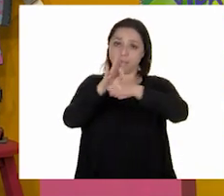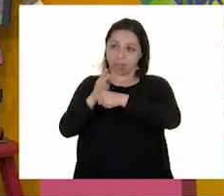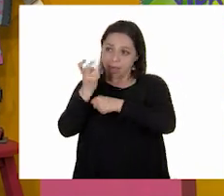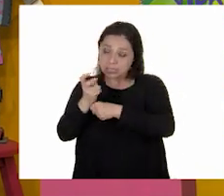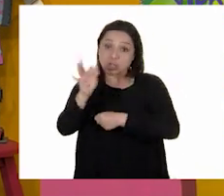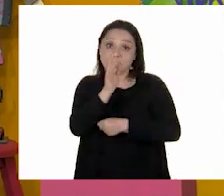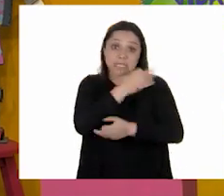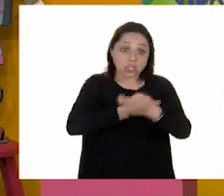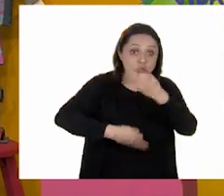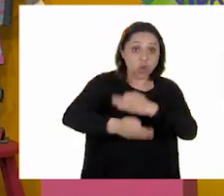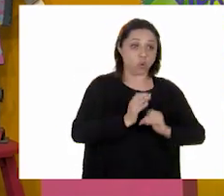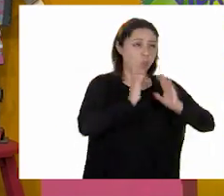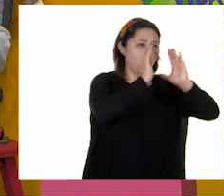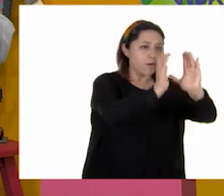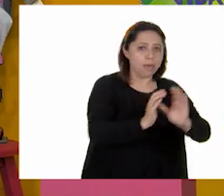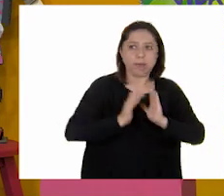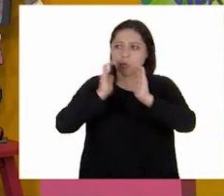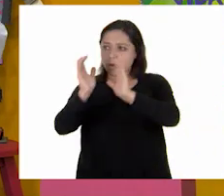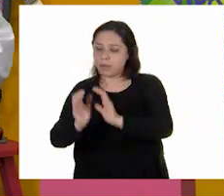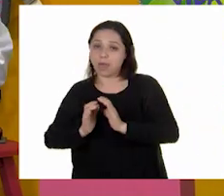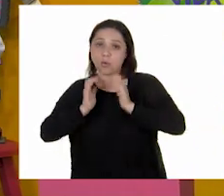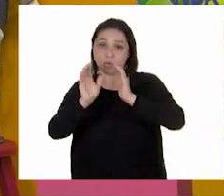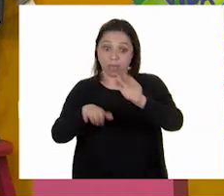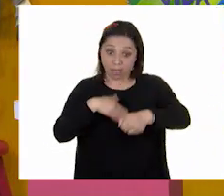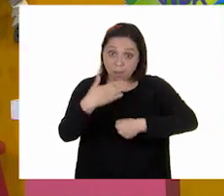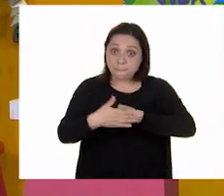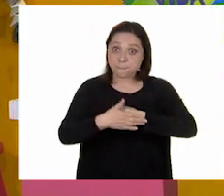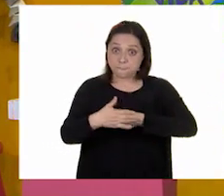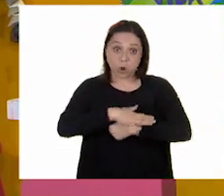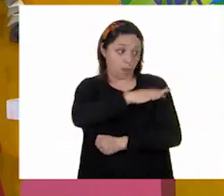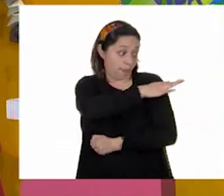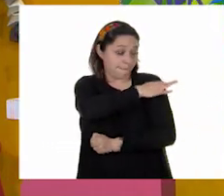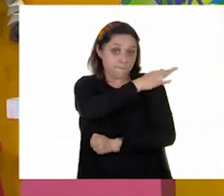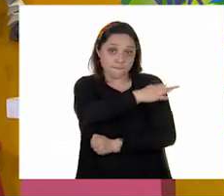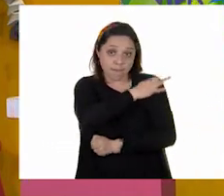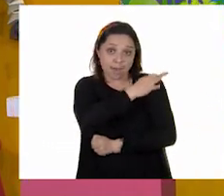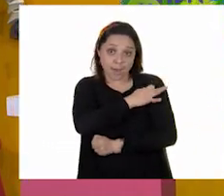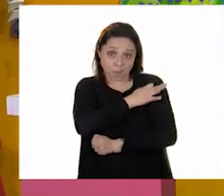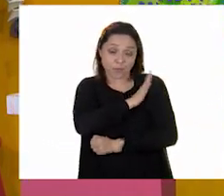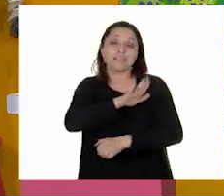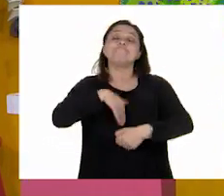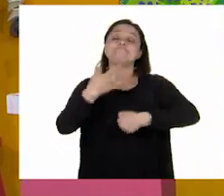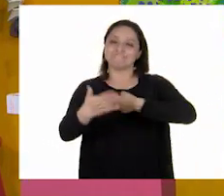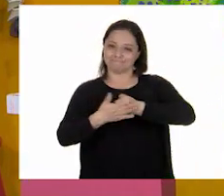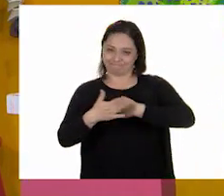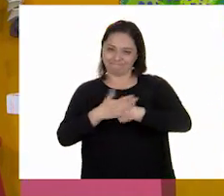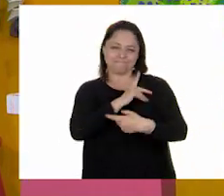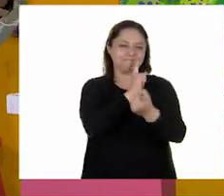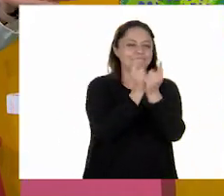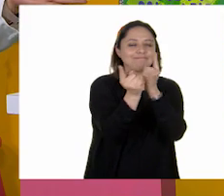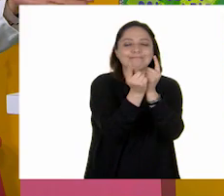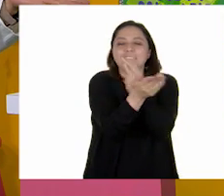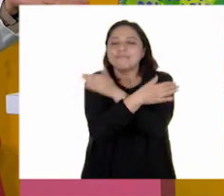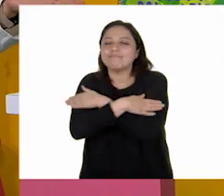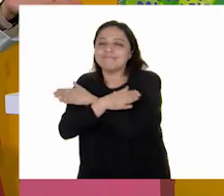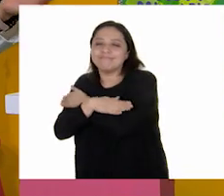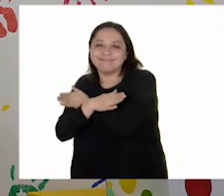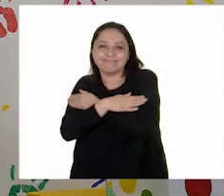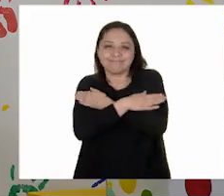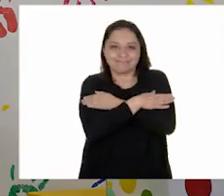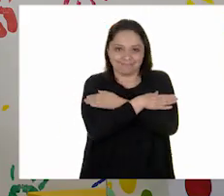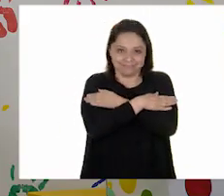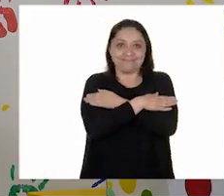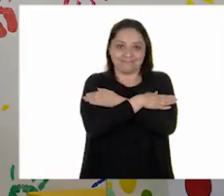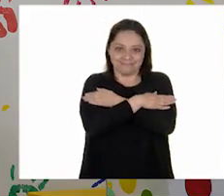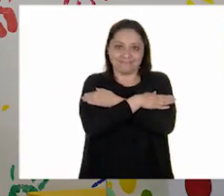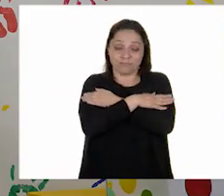constantemente y nos vacunamos cuando nos corresponda, pronto podremos abrazar a nuestros seres queridos. No debes tener miedo a las vacunas.